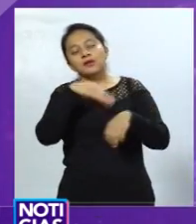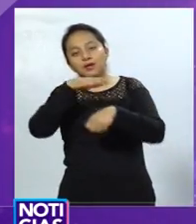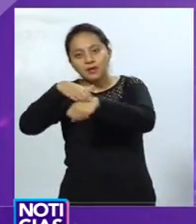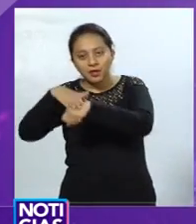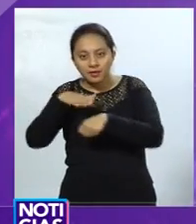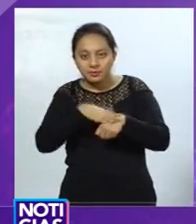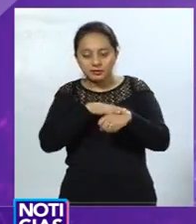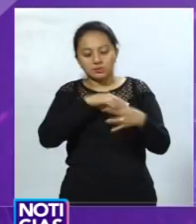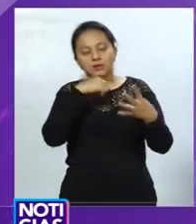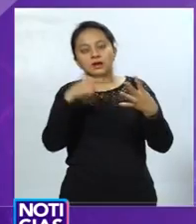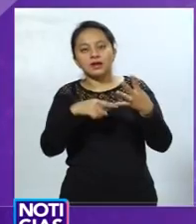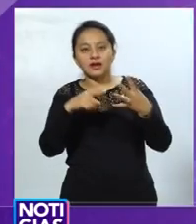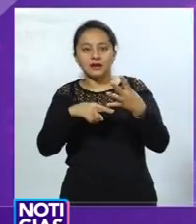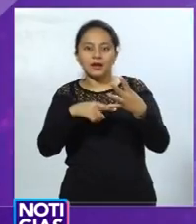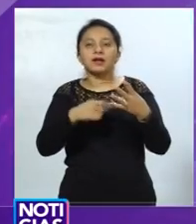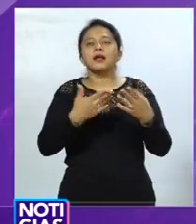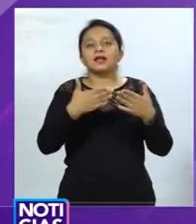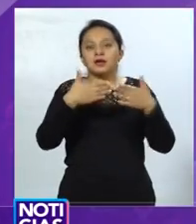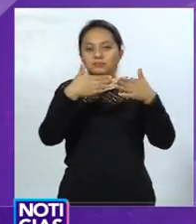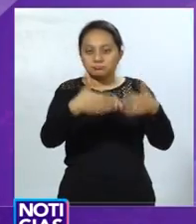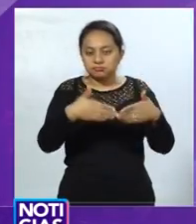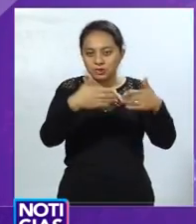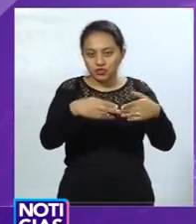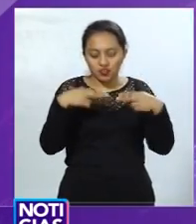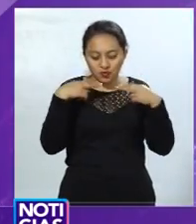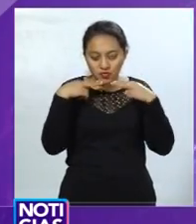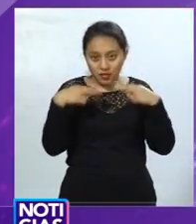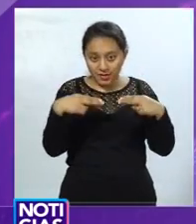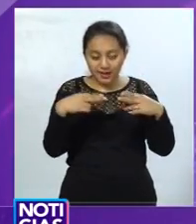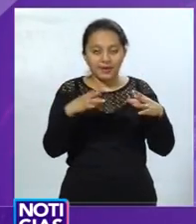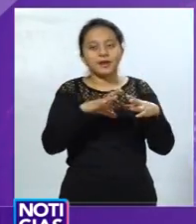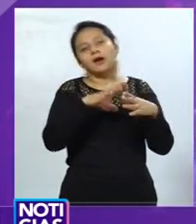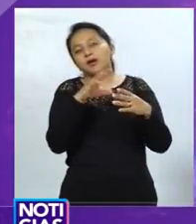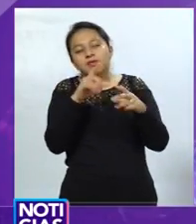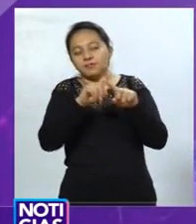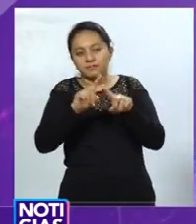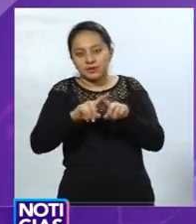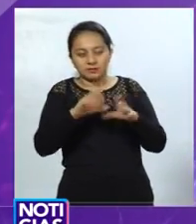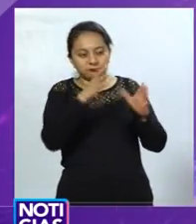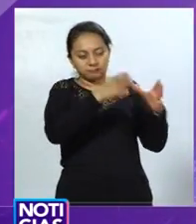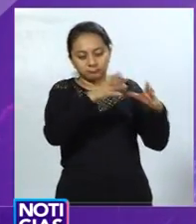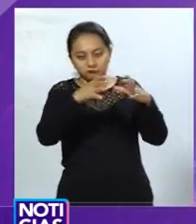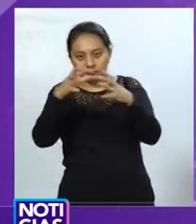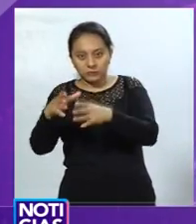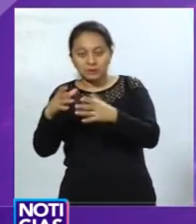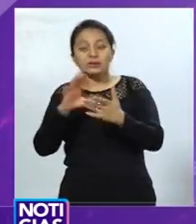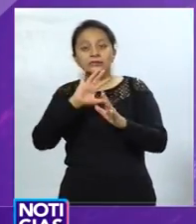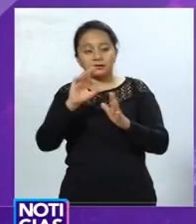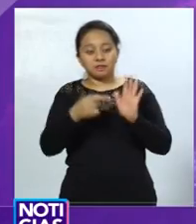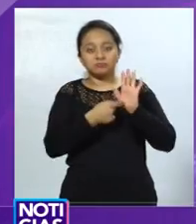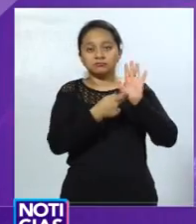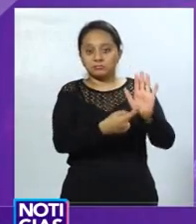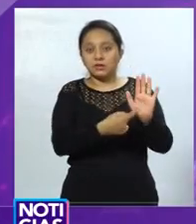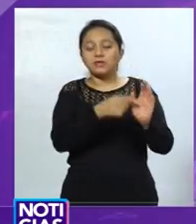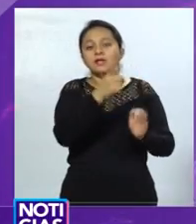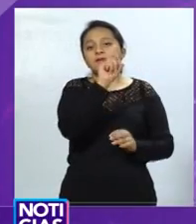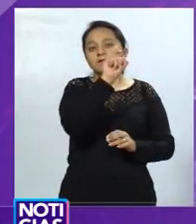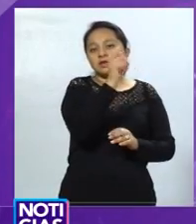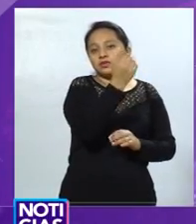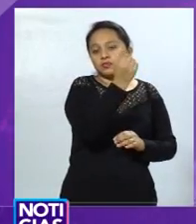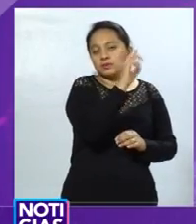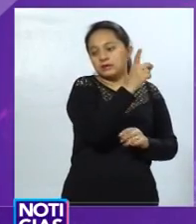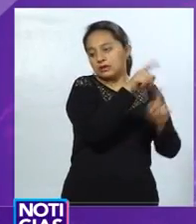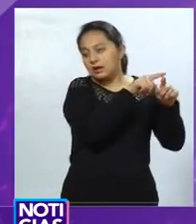del 29 de diciembre del presente año hasta el 11 de enero del próximo 2017, mientras que el nacimiento tradicional